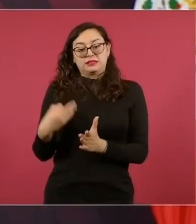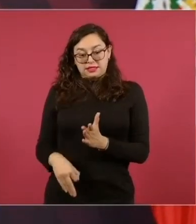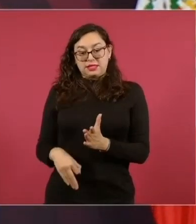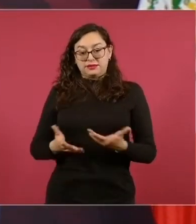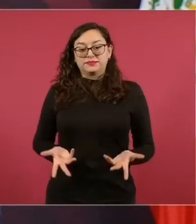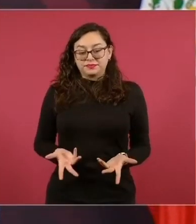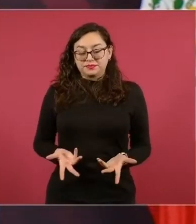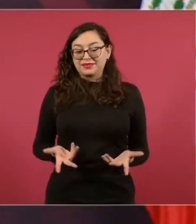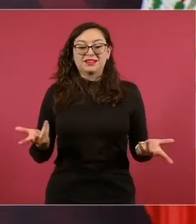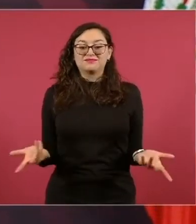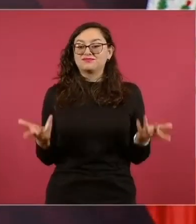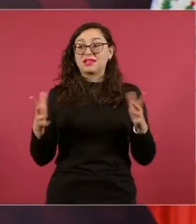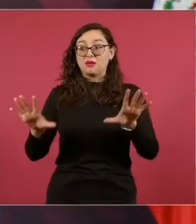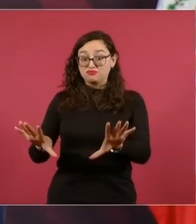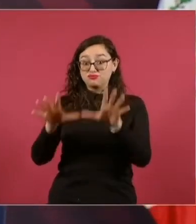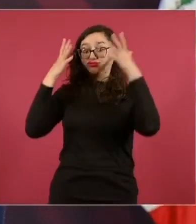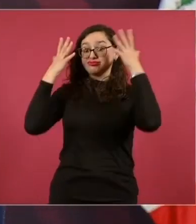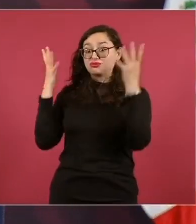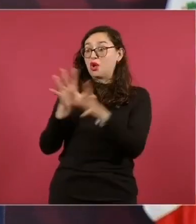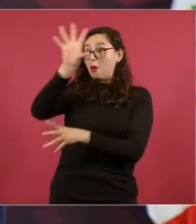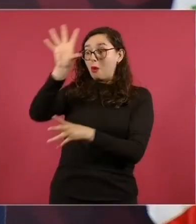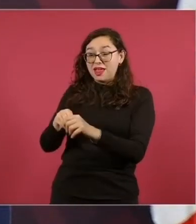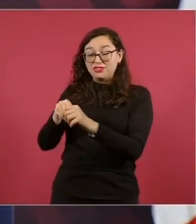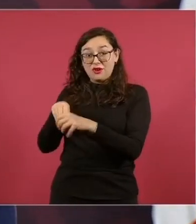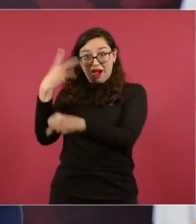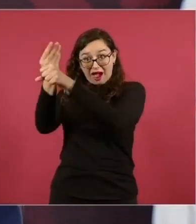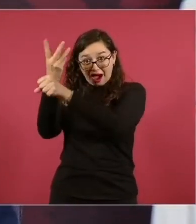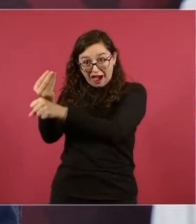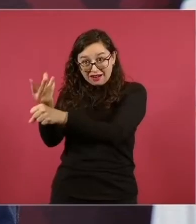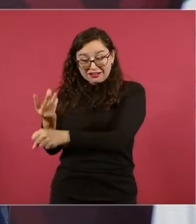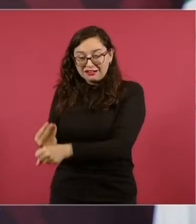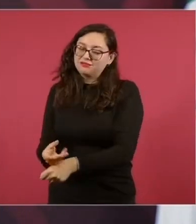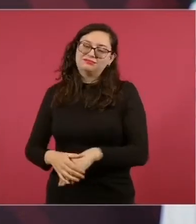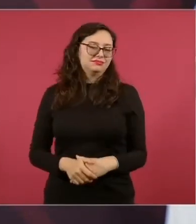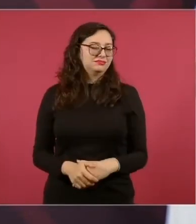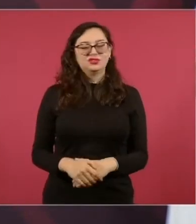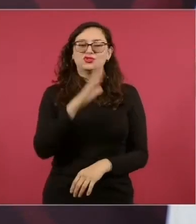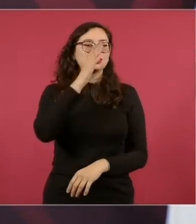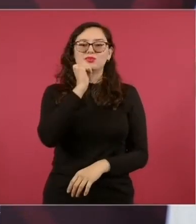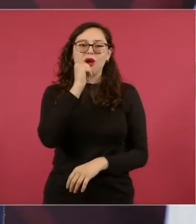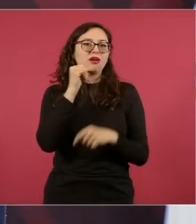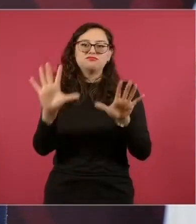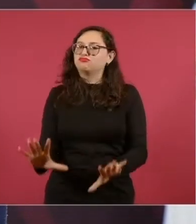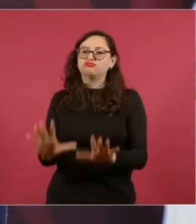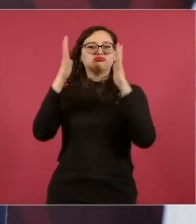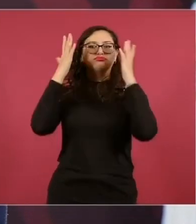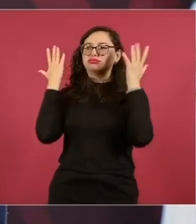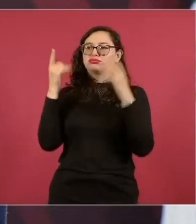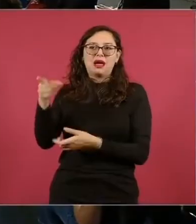van a terminar de la noche a la mañana problemas, abusos de autoridad,